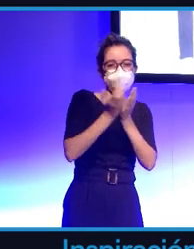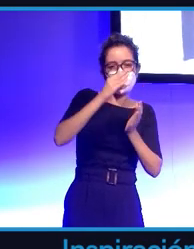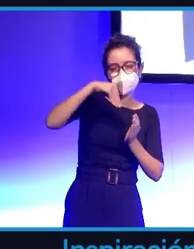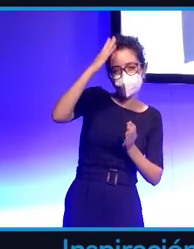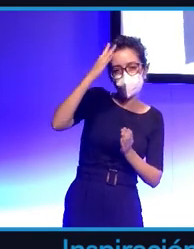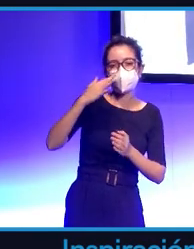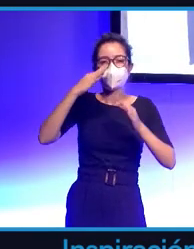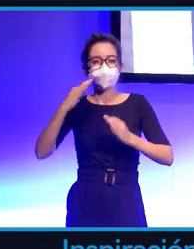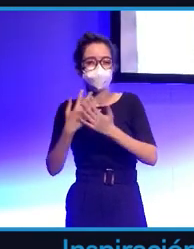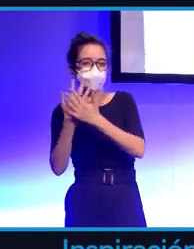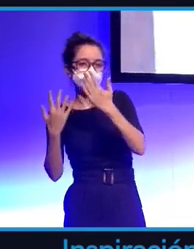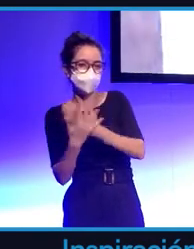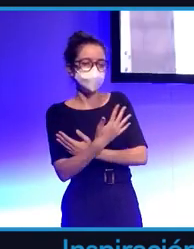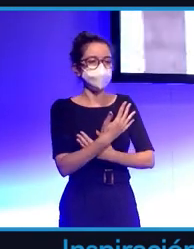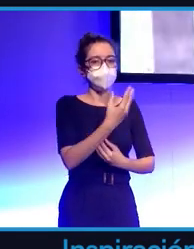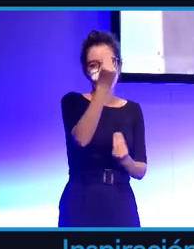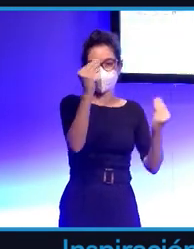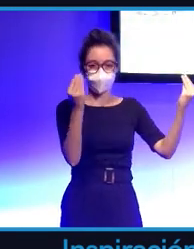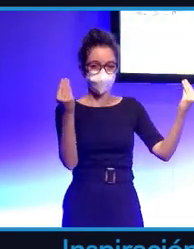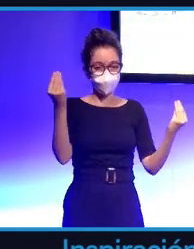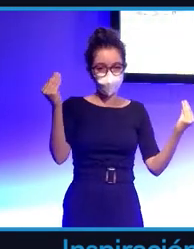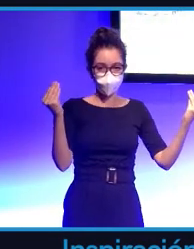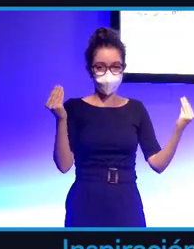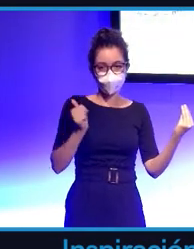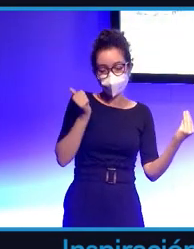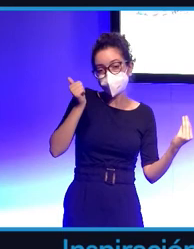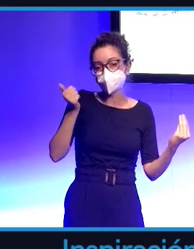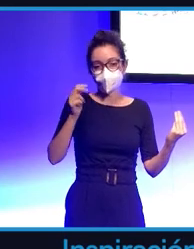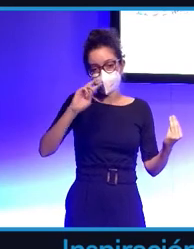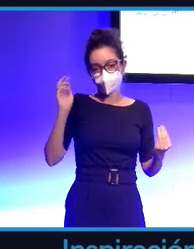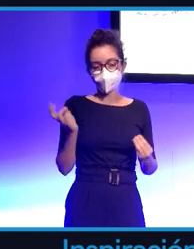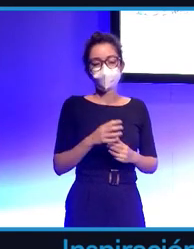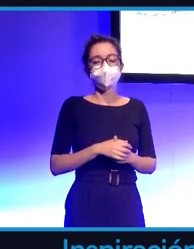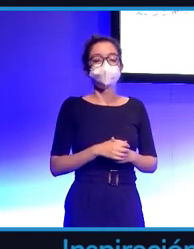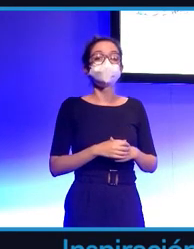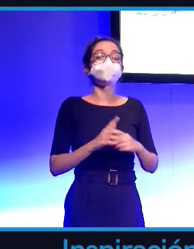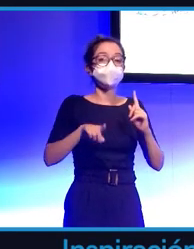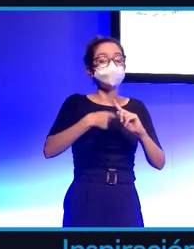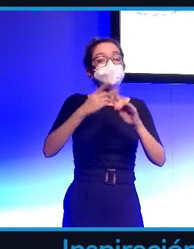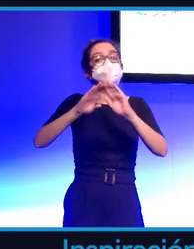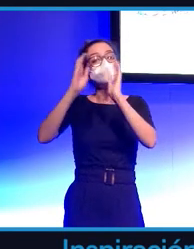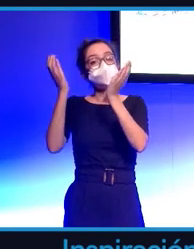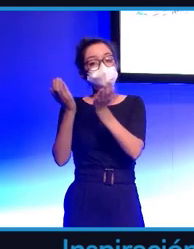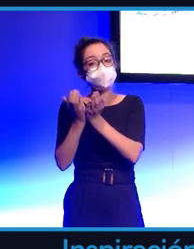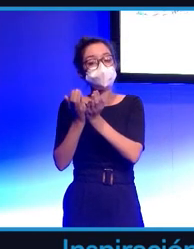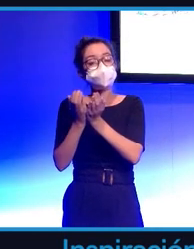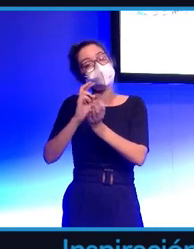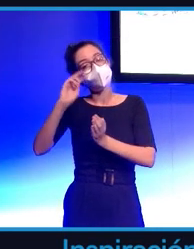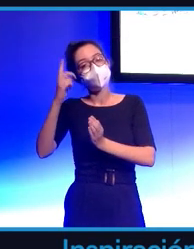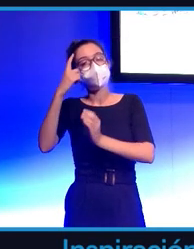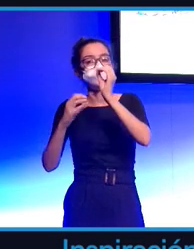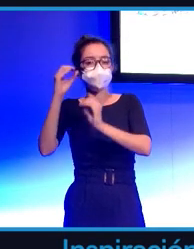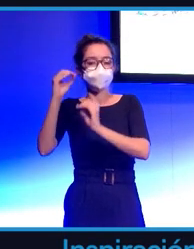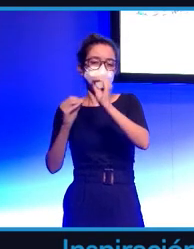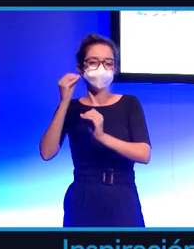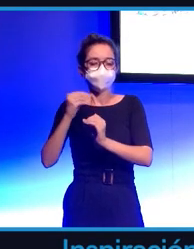realidad mixta, avatares, etcétera, etcétera. Y luego tendríamos ese otro mundo que es no solo 100% virtual en el que yo me pongo la